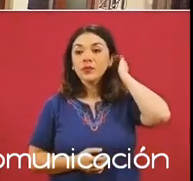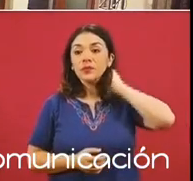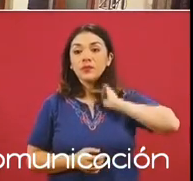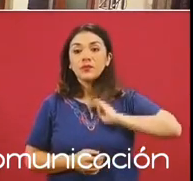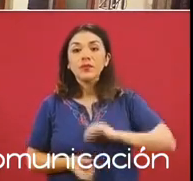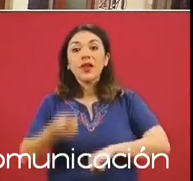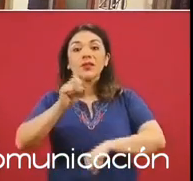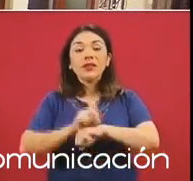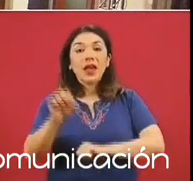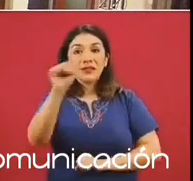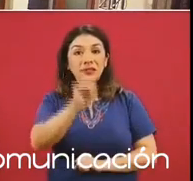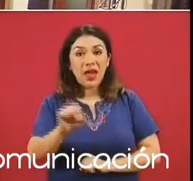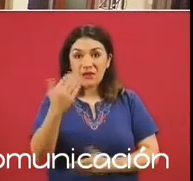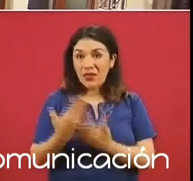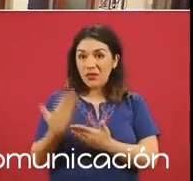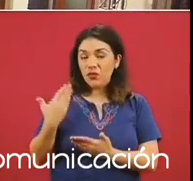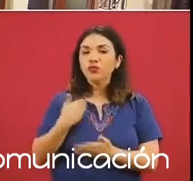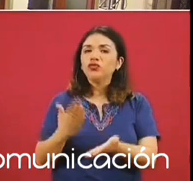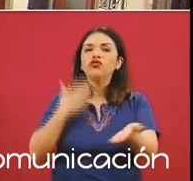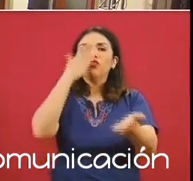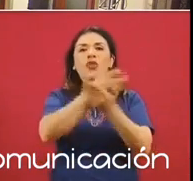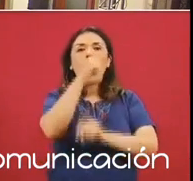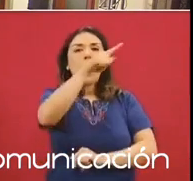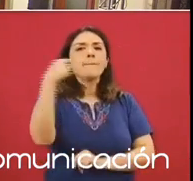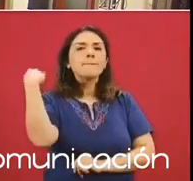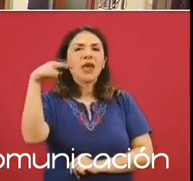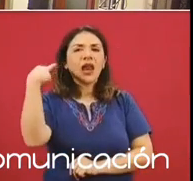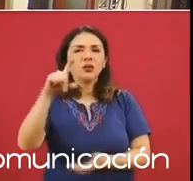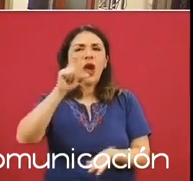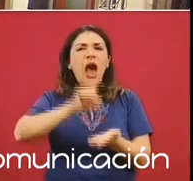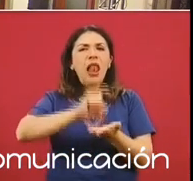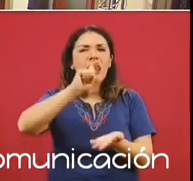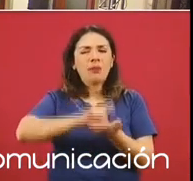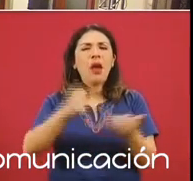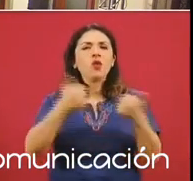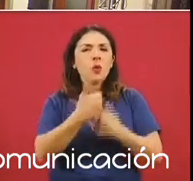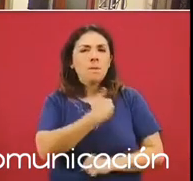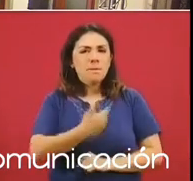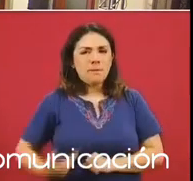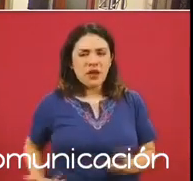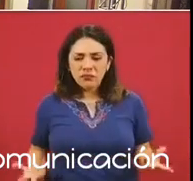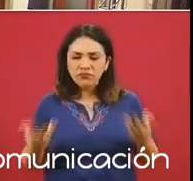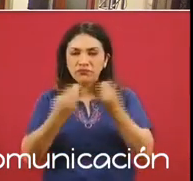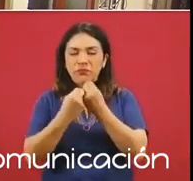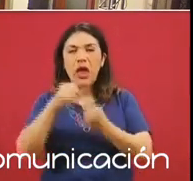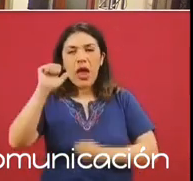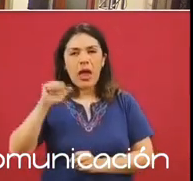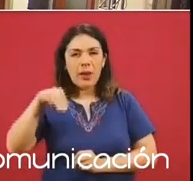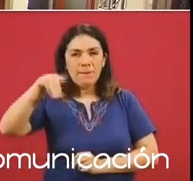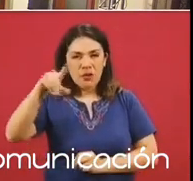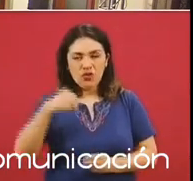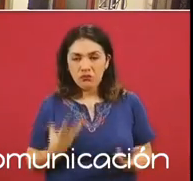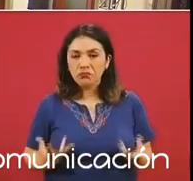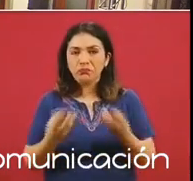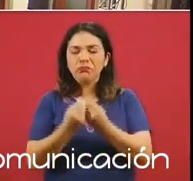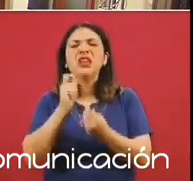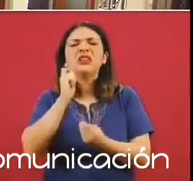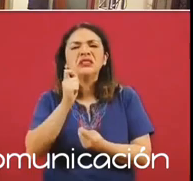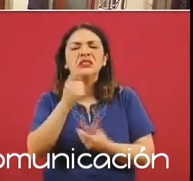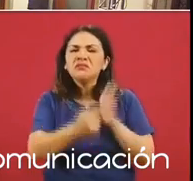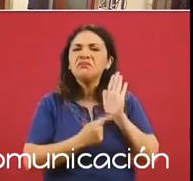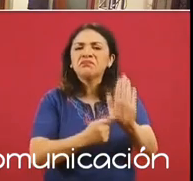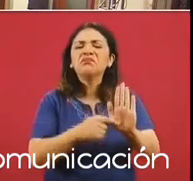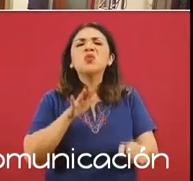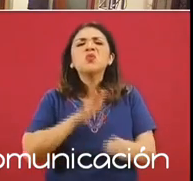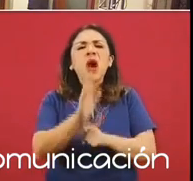sábado estuvimos en Jalapa, Veracruz, presentando con el presidente Andrés Manuel López Obrador cuáles han sido los diferentes